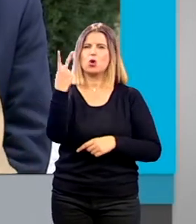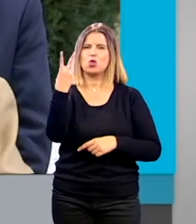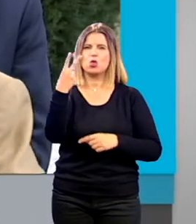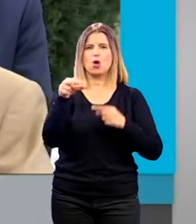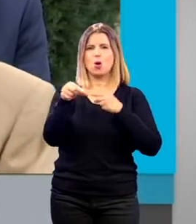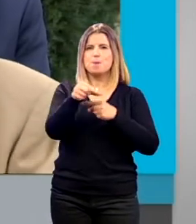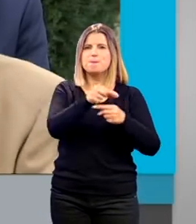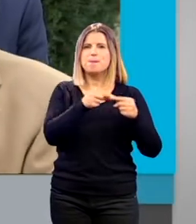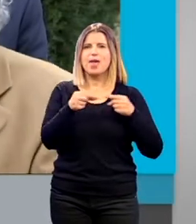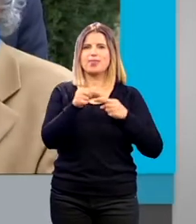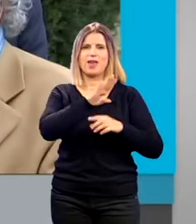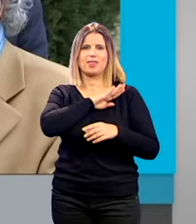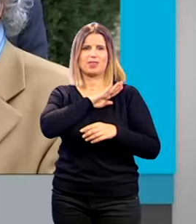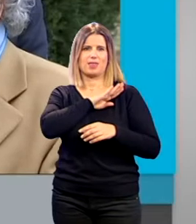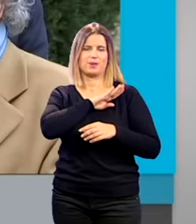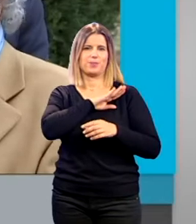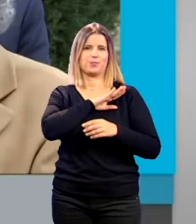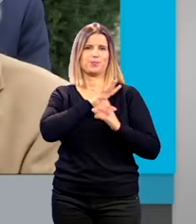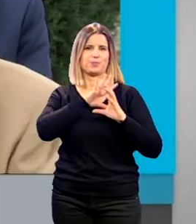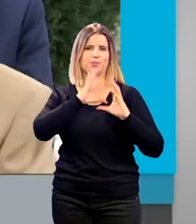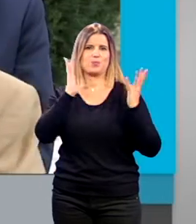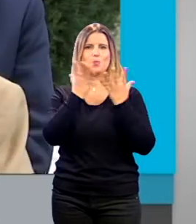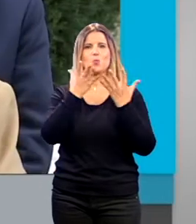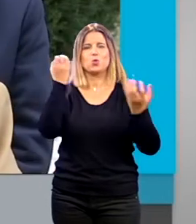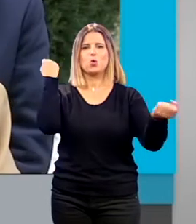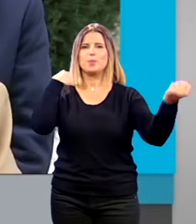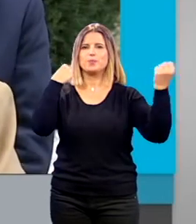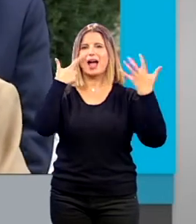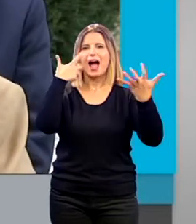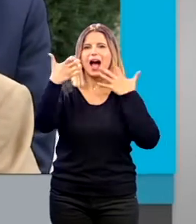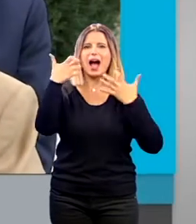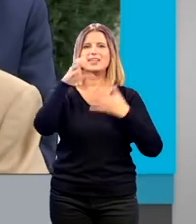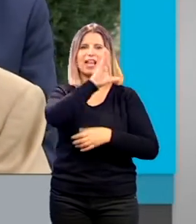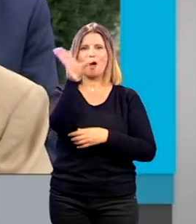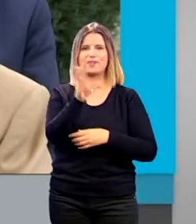del mundo del arte africano del siglo XIX